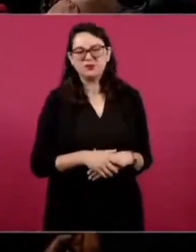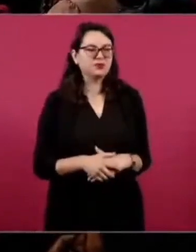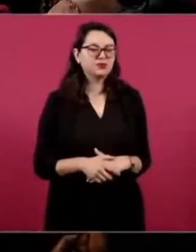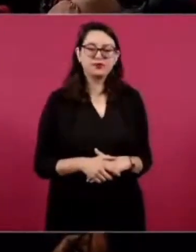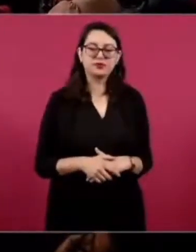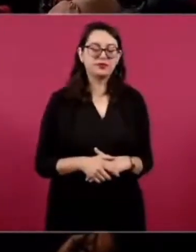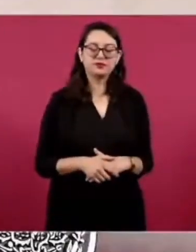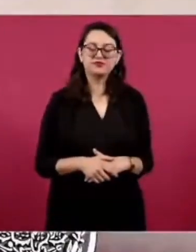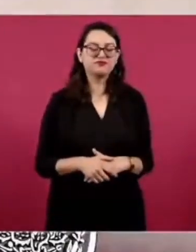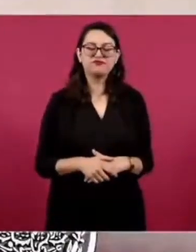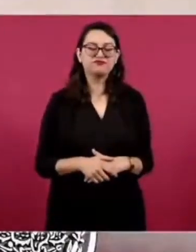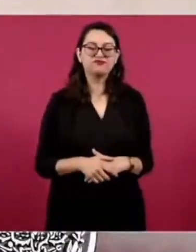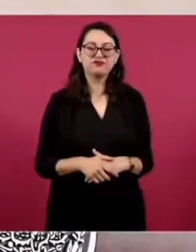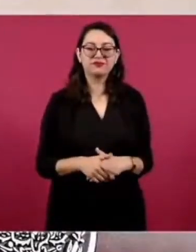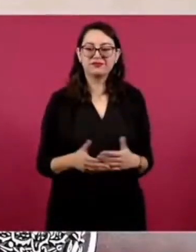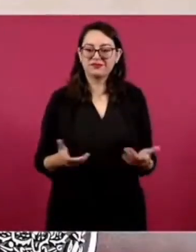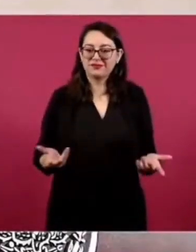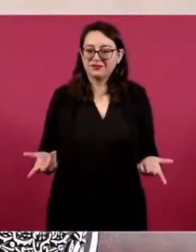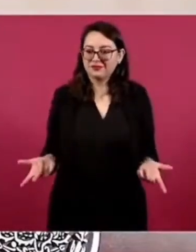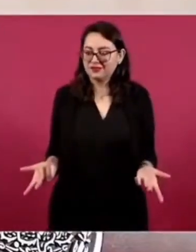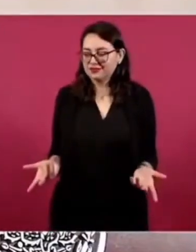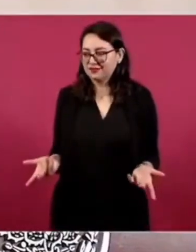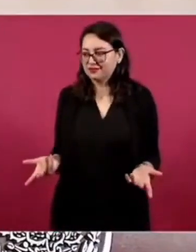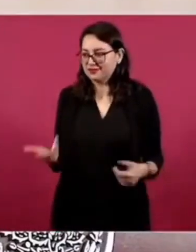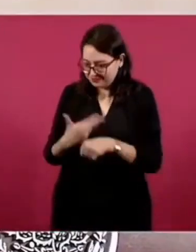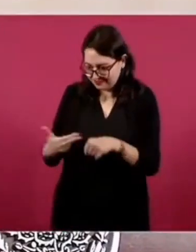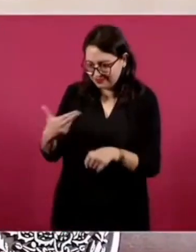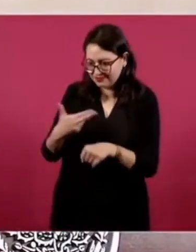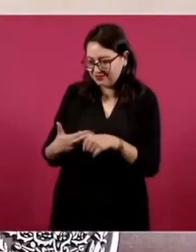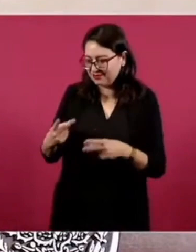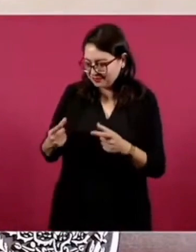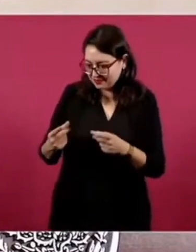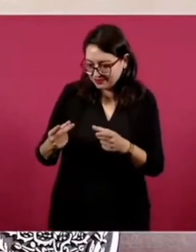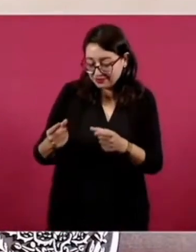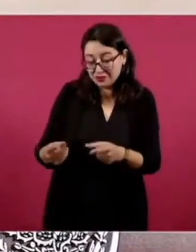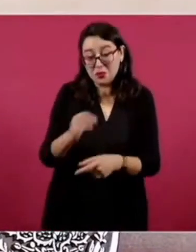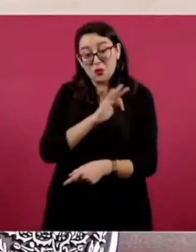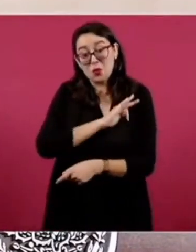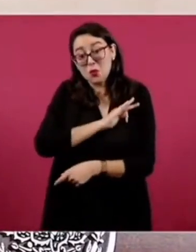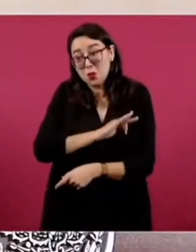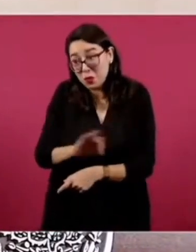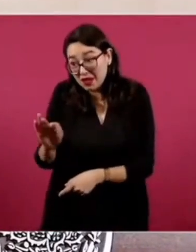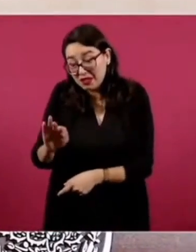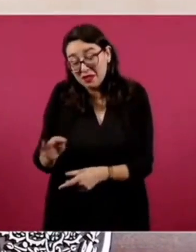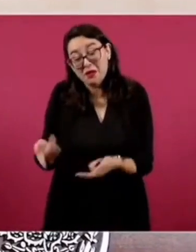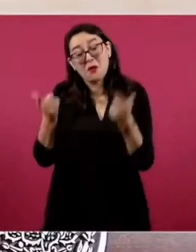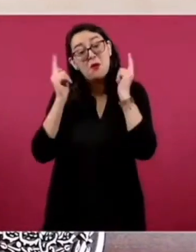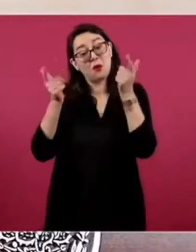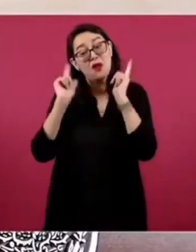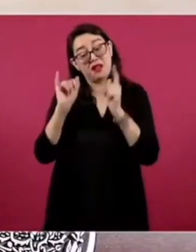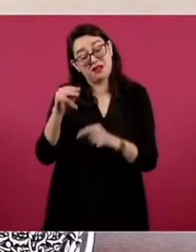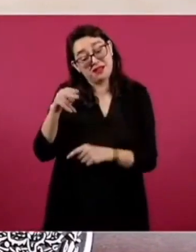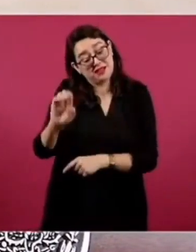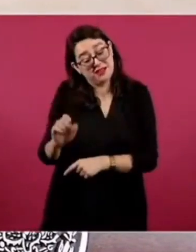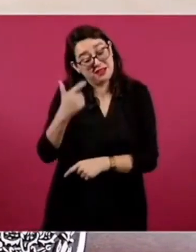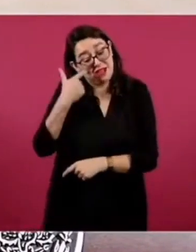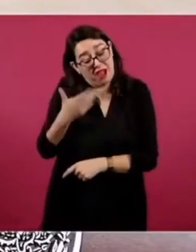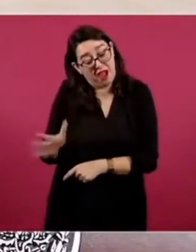Ojalá y todavía puedan hacer algo los consejeros del